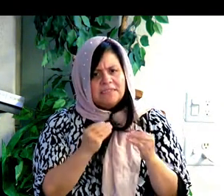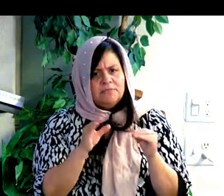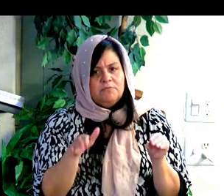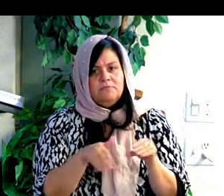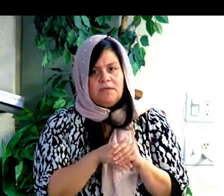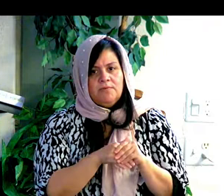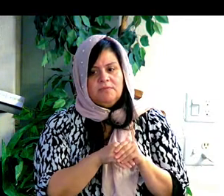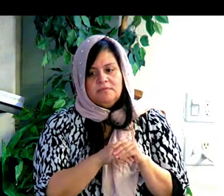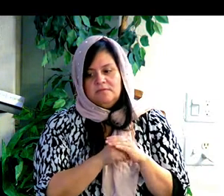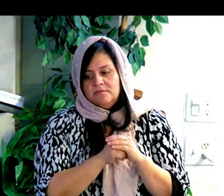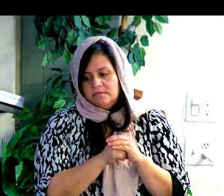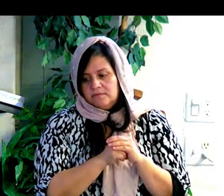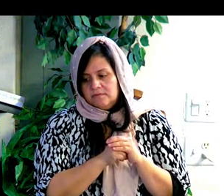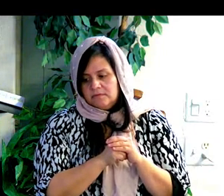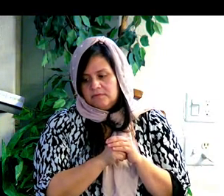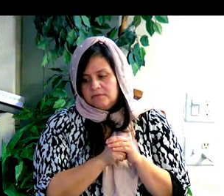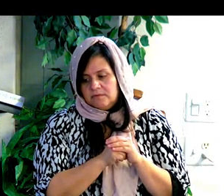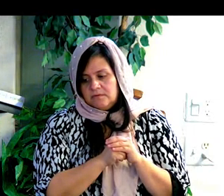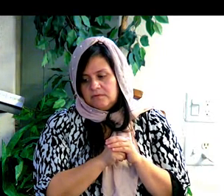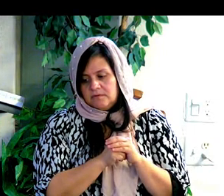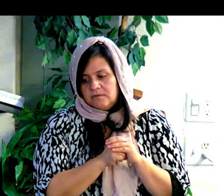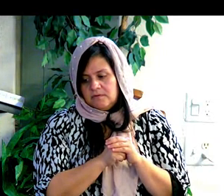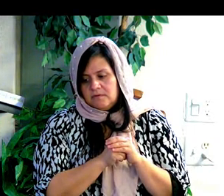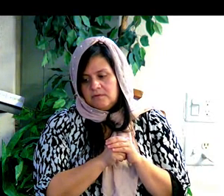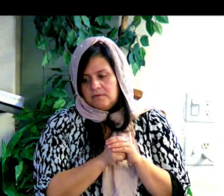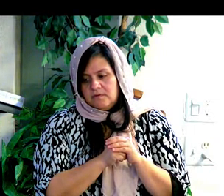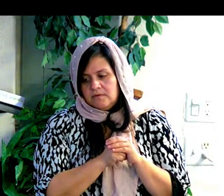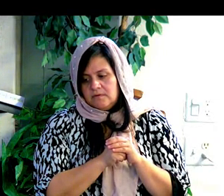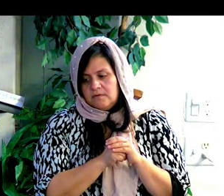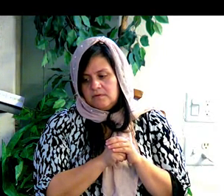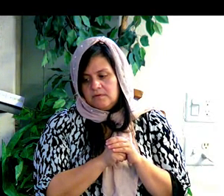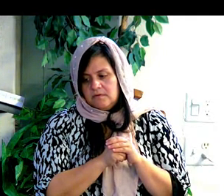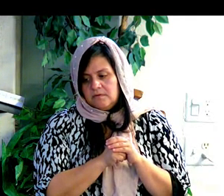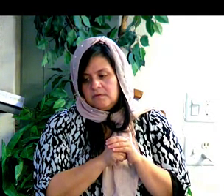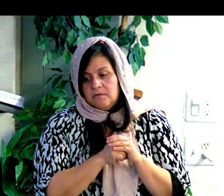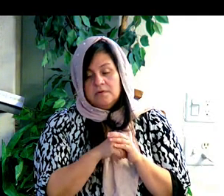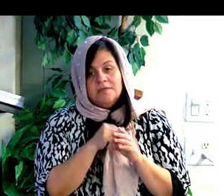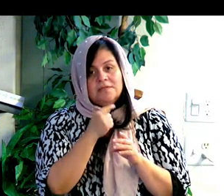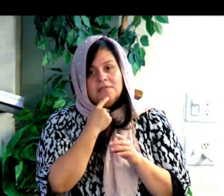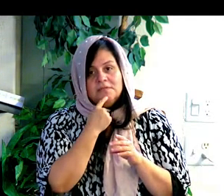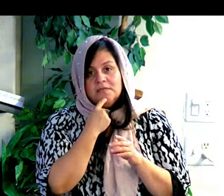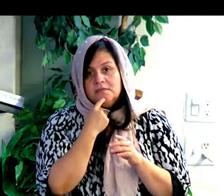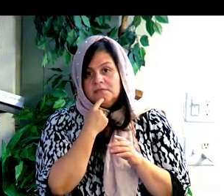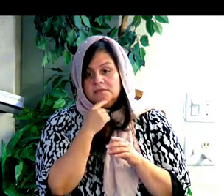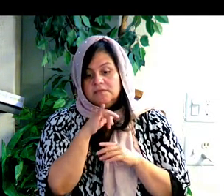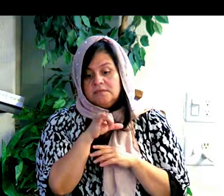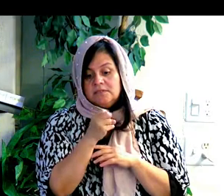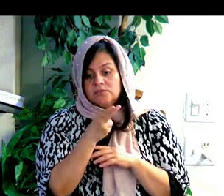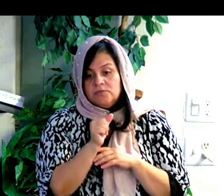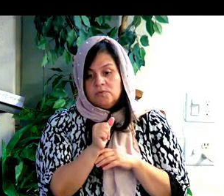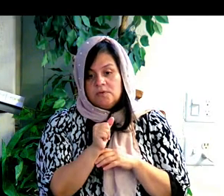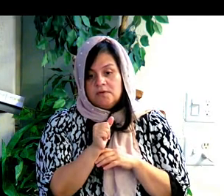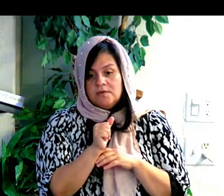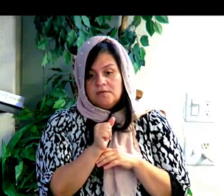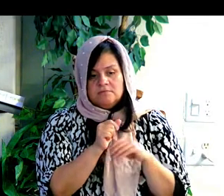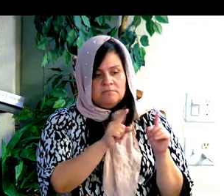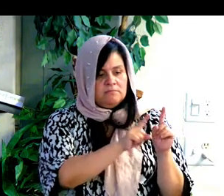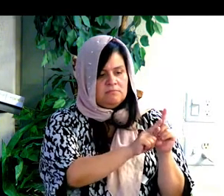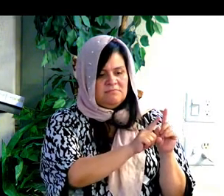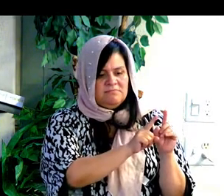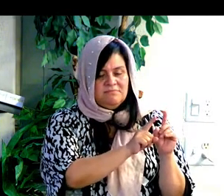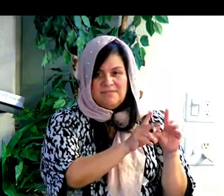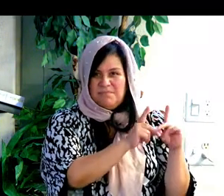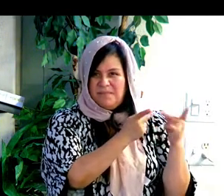La boda es el matrimonio hebreo. Look, says, left that place, and went into the regions of